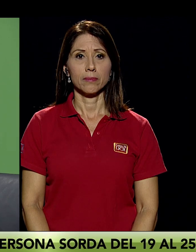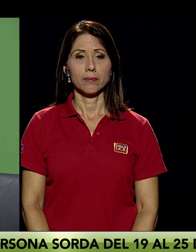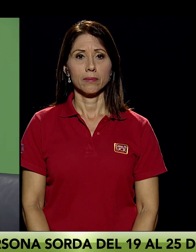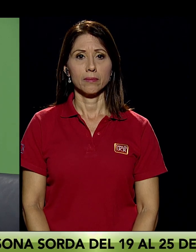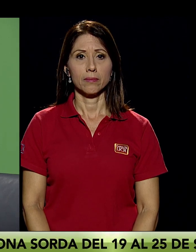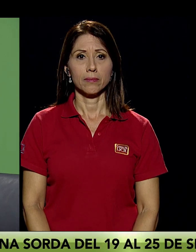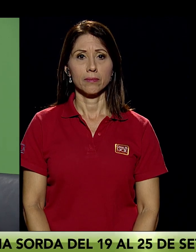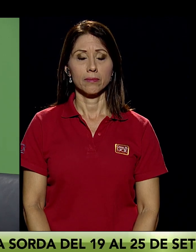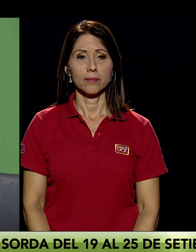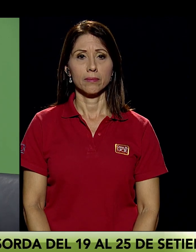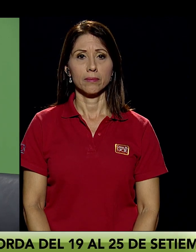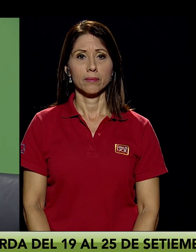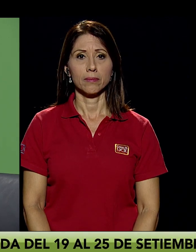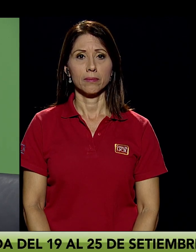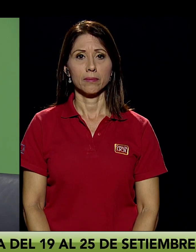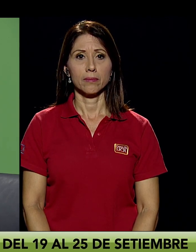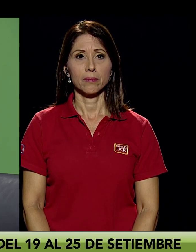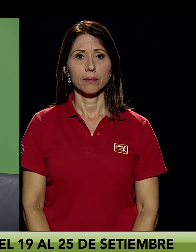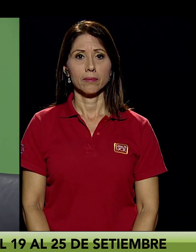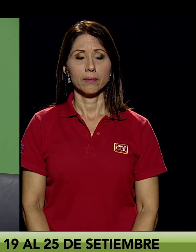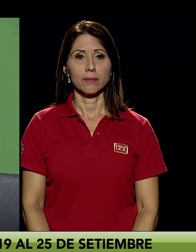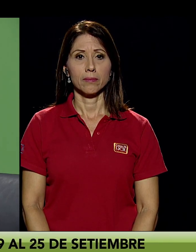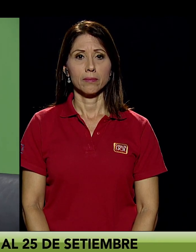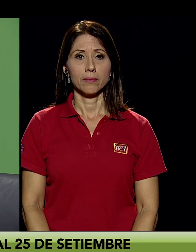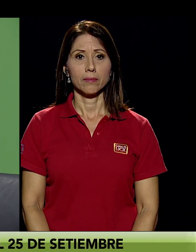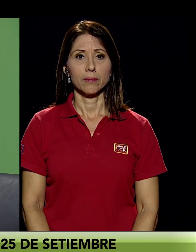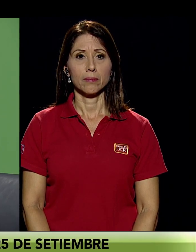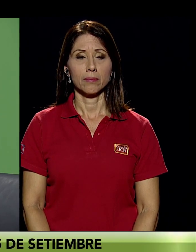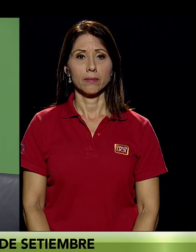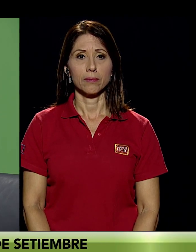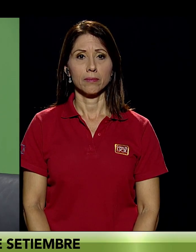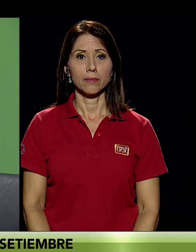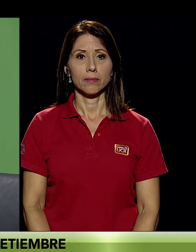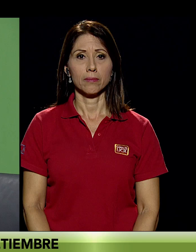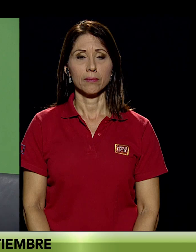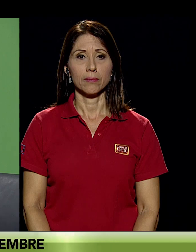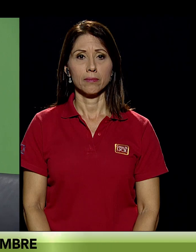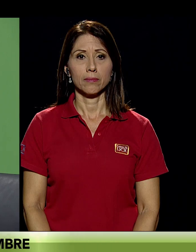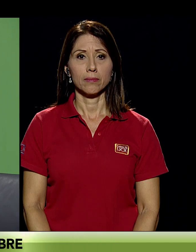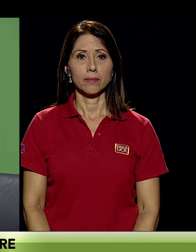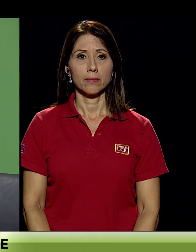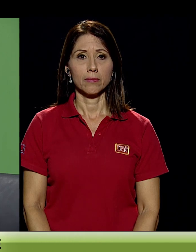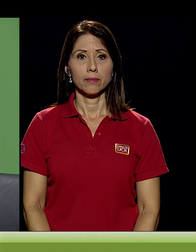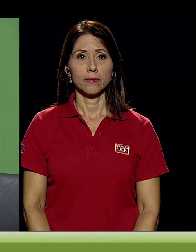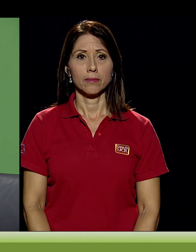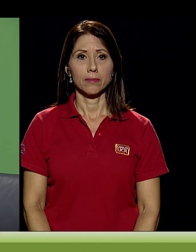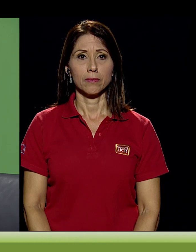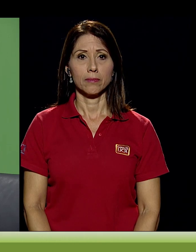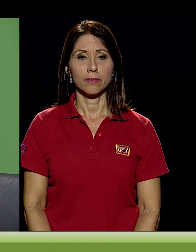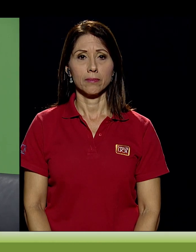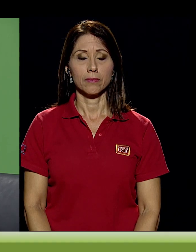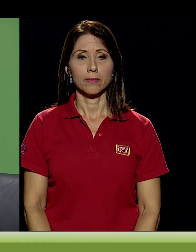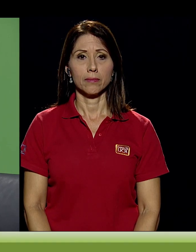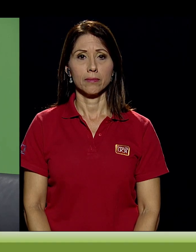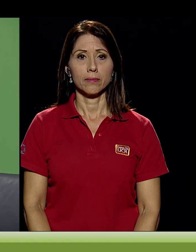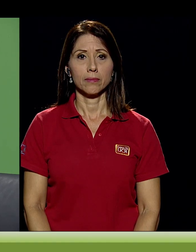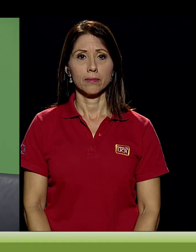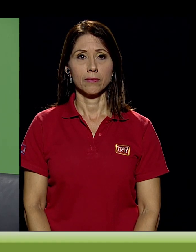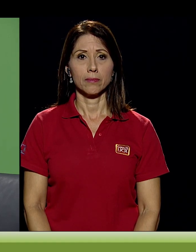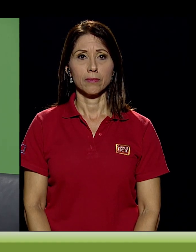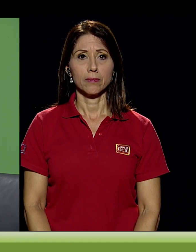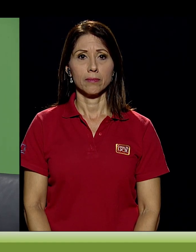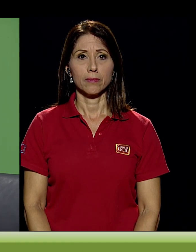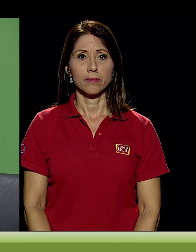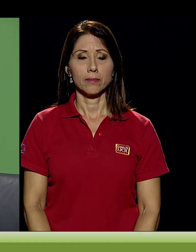sordas que por su edad. En realidad, en este momento no tenemos esa información. En mi caso, yo soy sordo por nacimiento, pero en